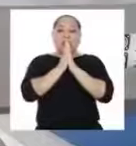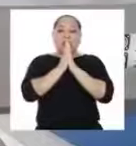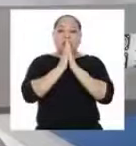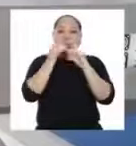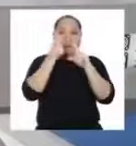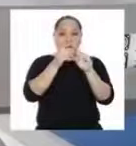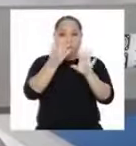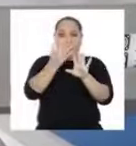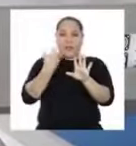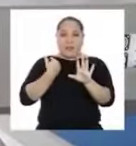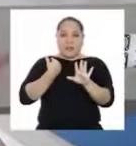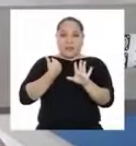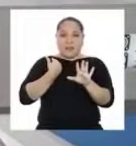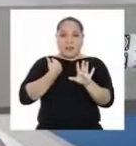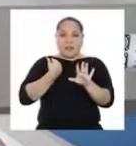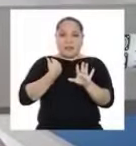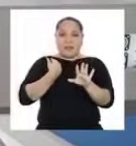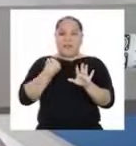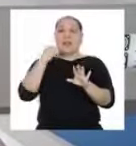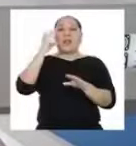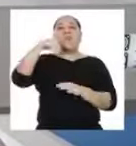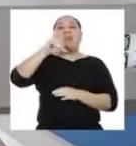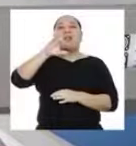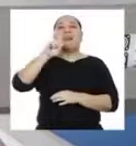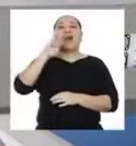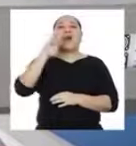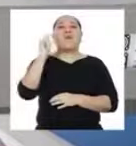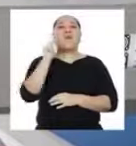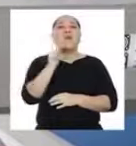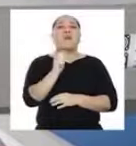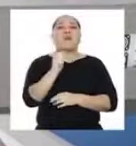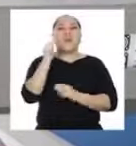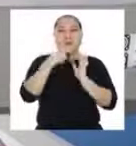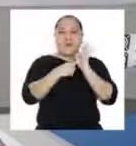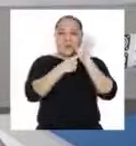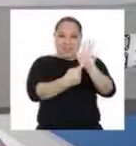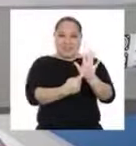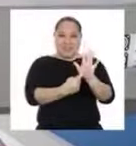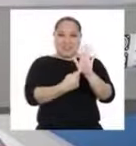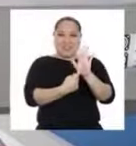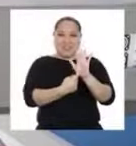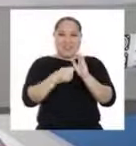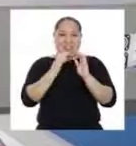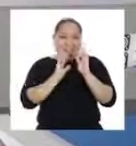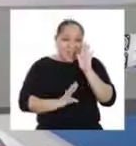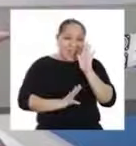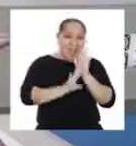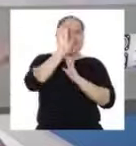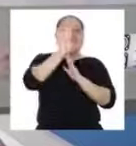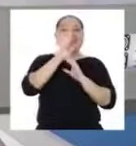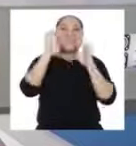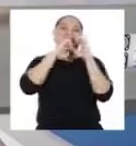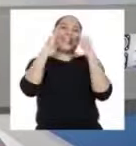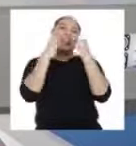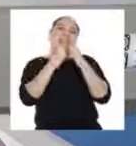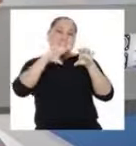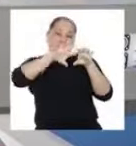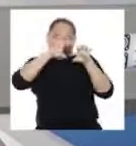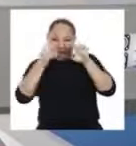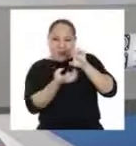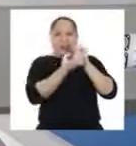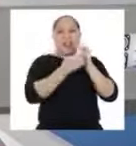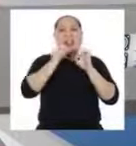Pero antes... ¡Makabot! ¡Muéstranos el avance del equipo